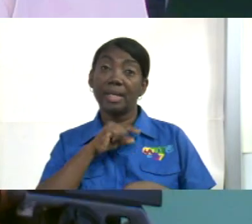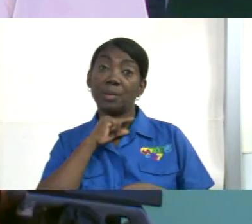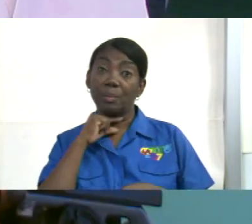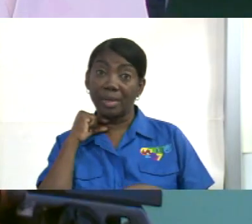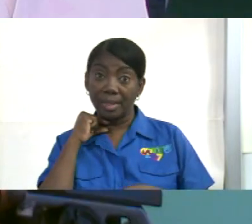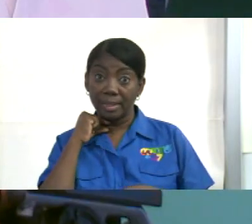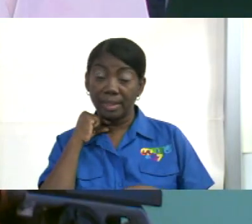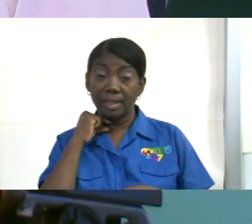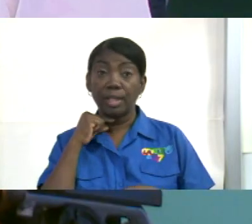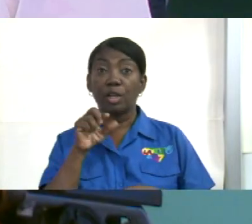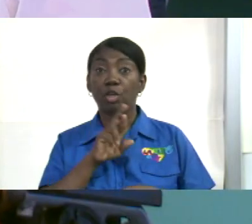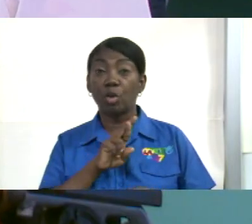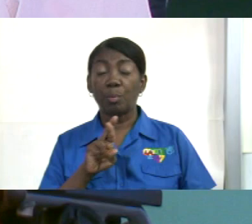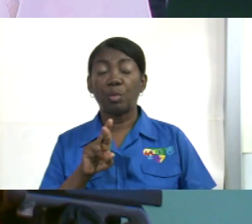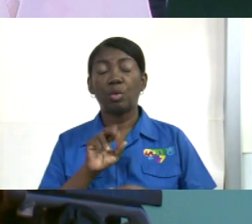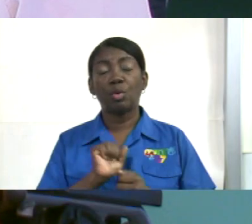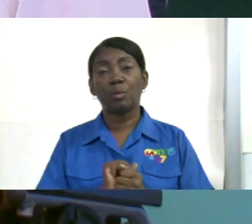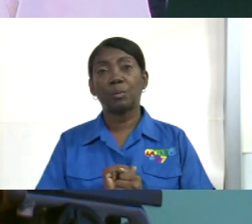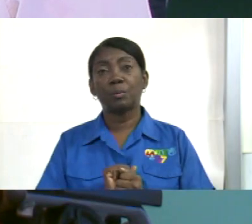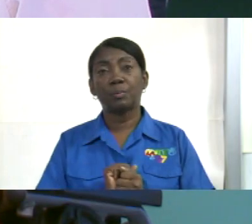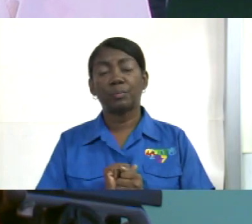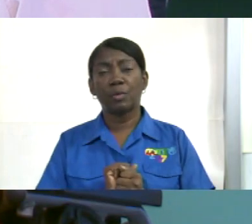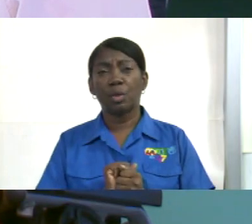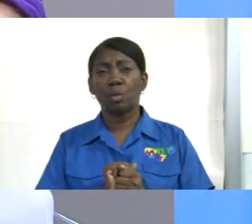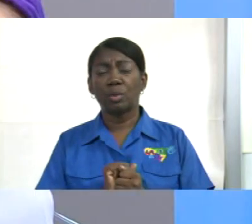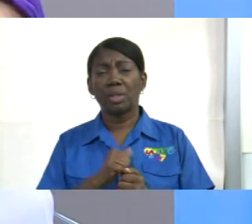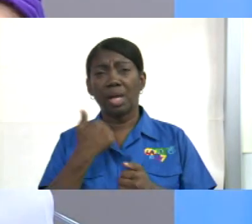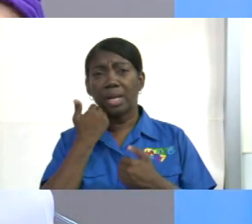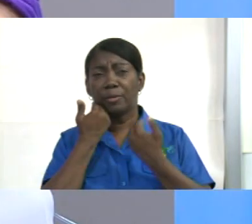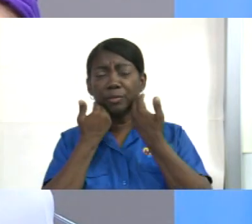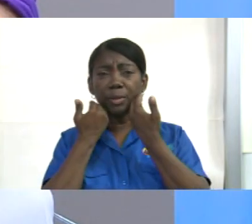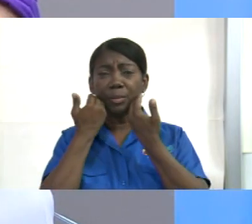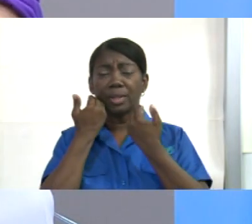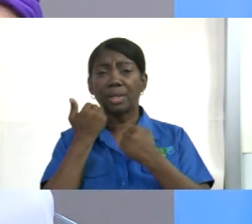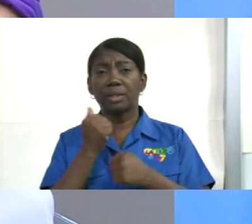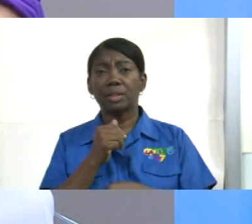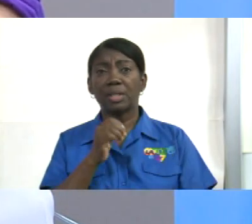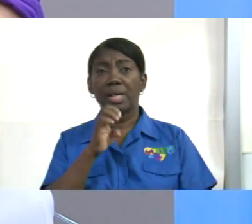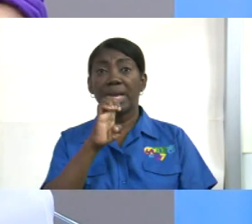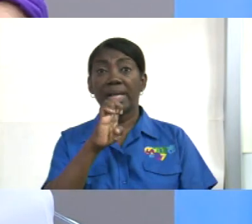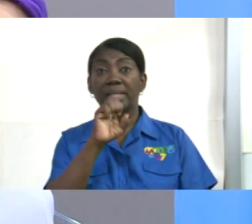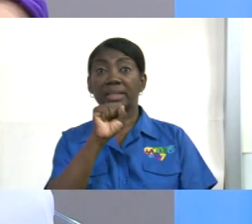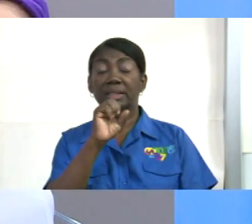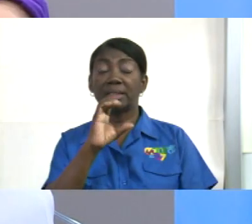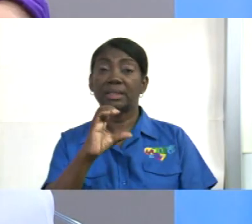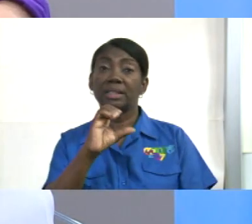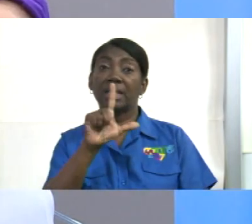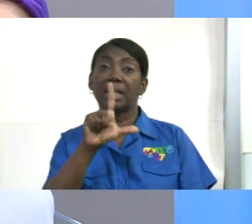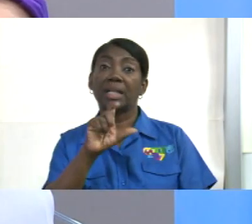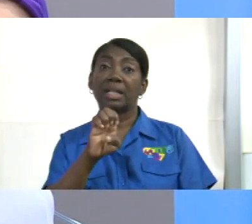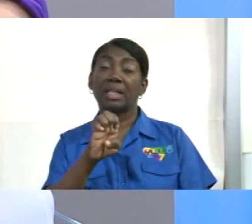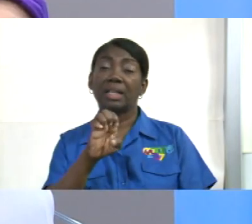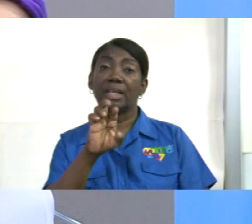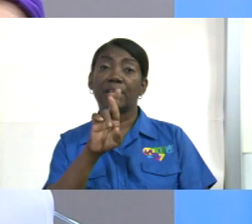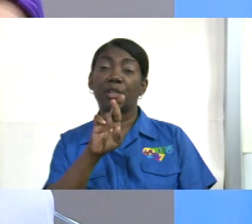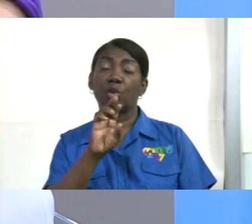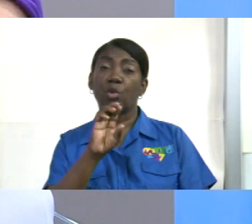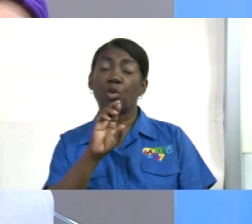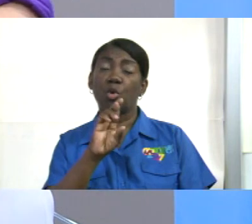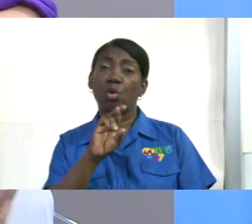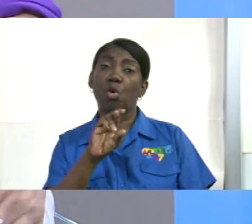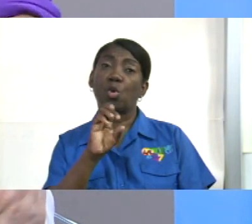Rómulo, ha desarrollado una enfermedad que se llama esclerosis lateral amiotrófica,